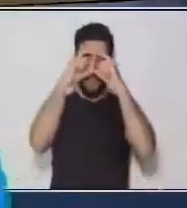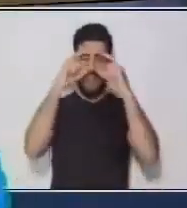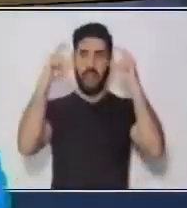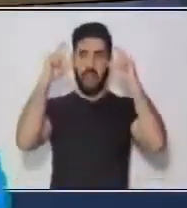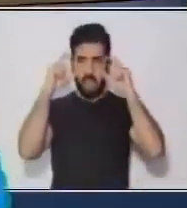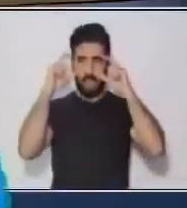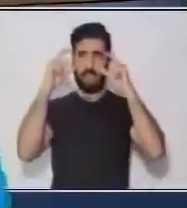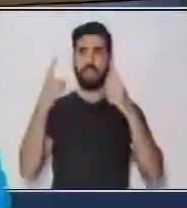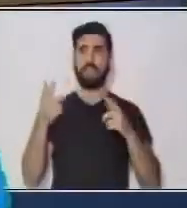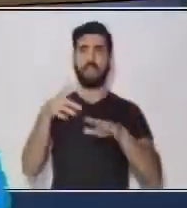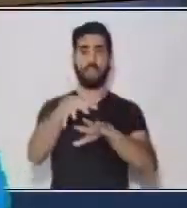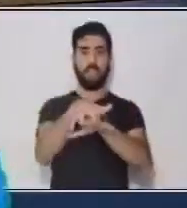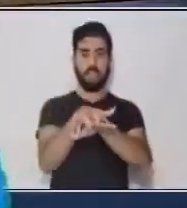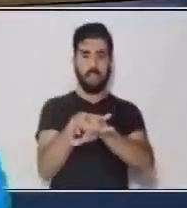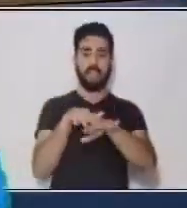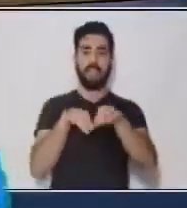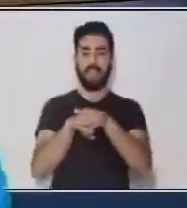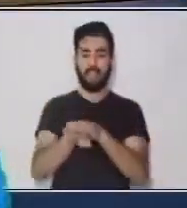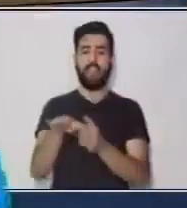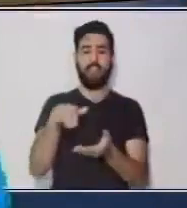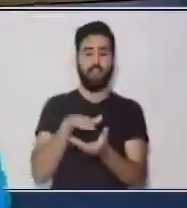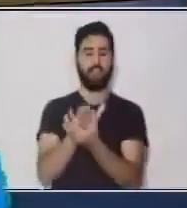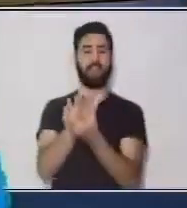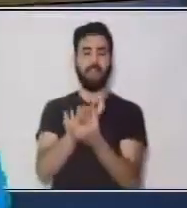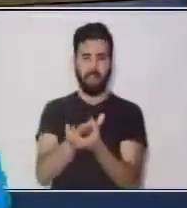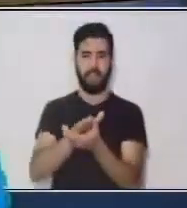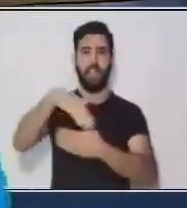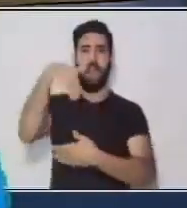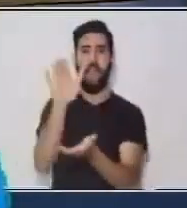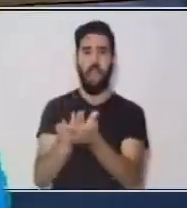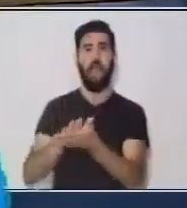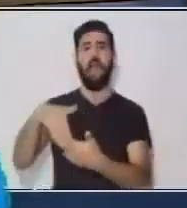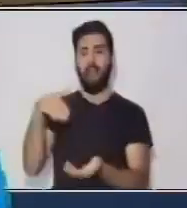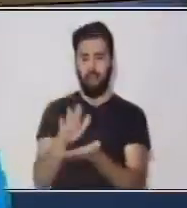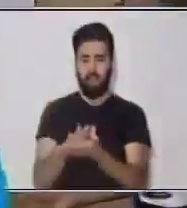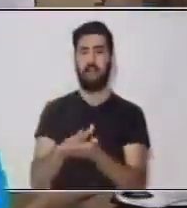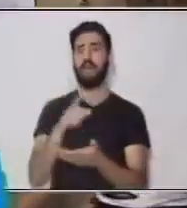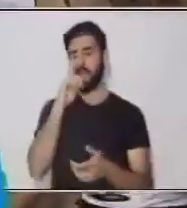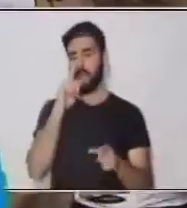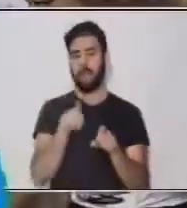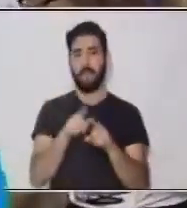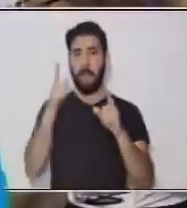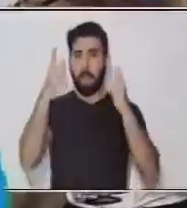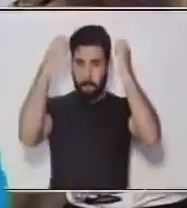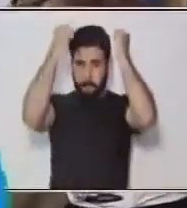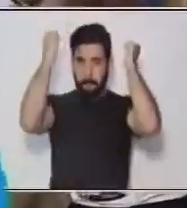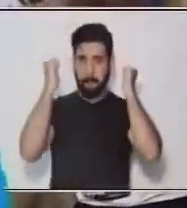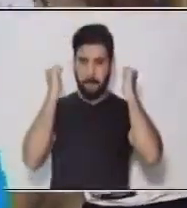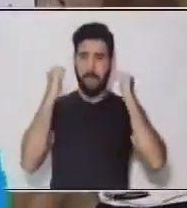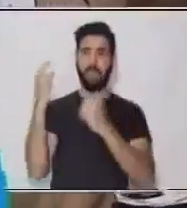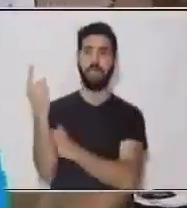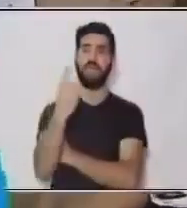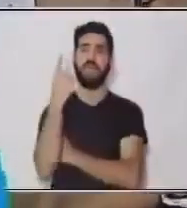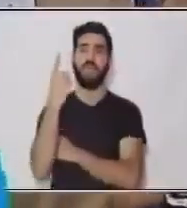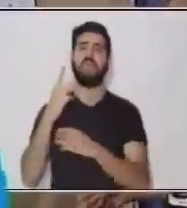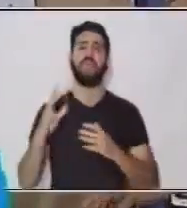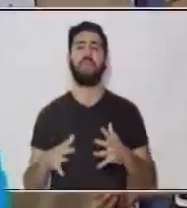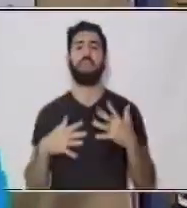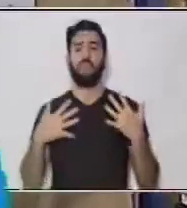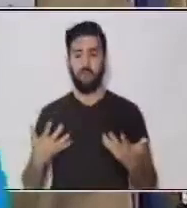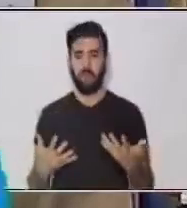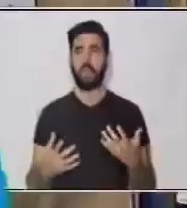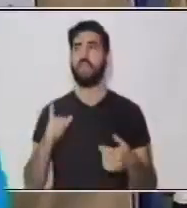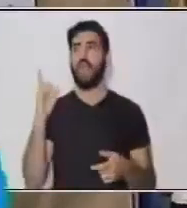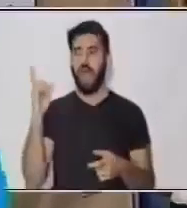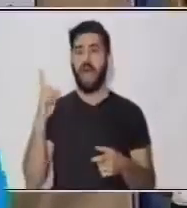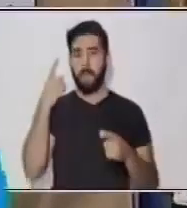usaba chancletas y una peluca. Lo importante era que cumplía con la función